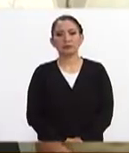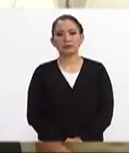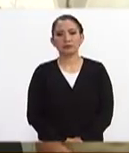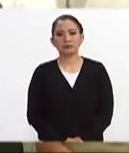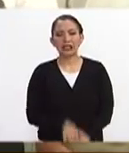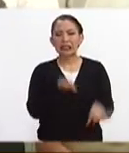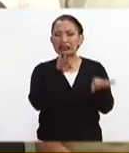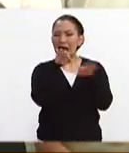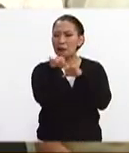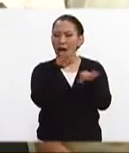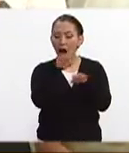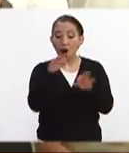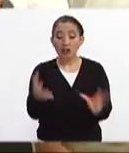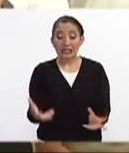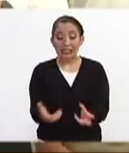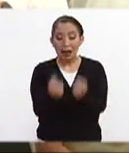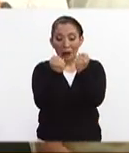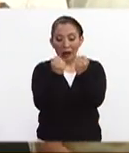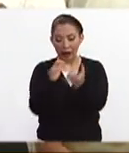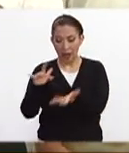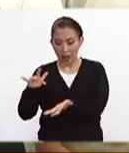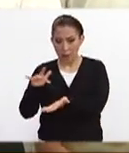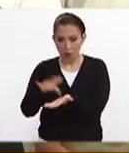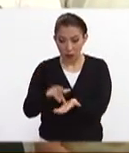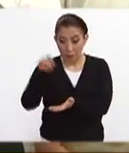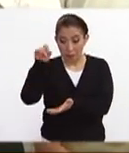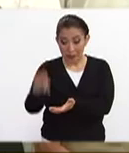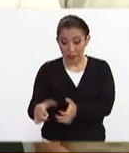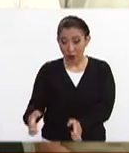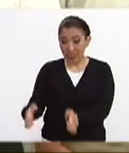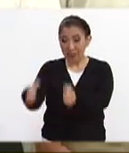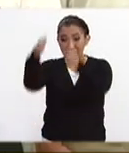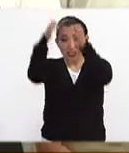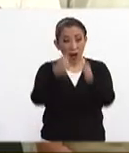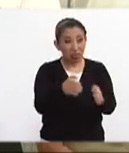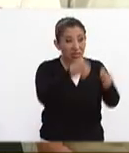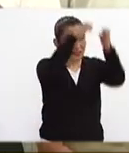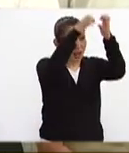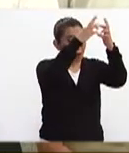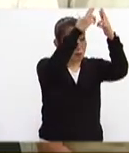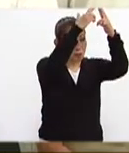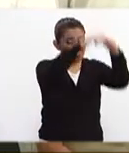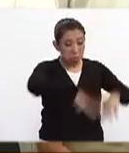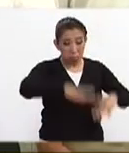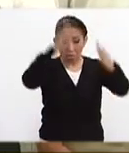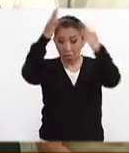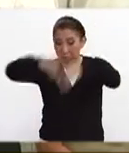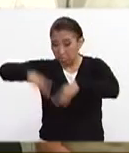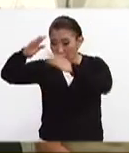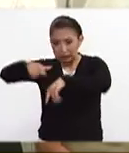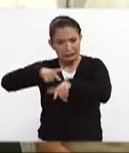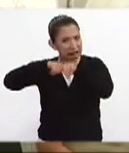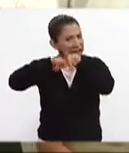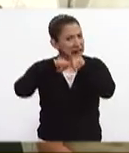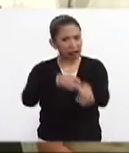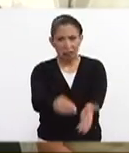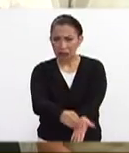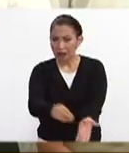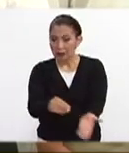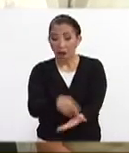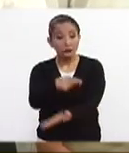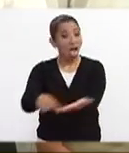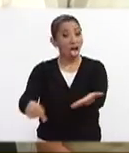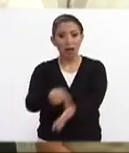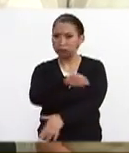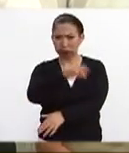tarea de rescate, de apoyo en esas edificaciones que se derrumbaron se mantiene, no se